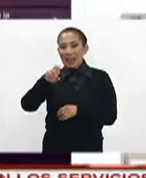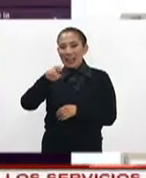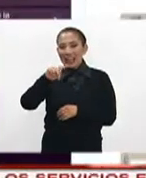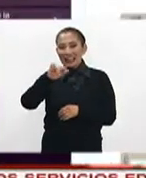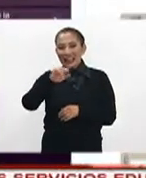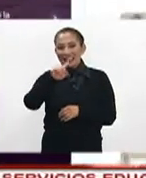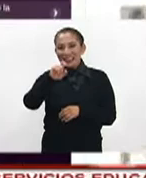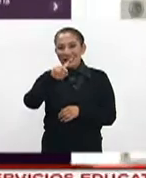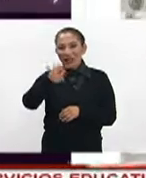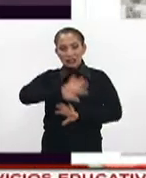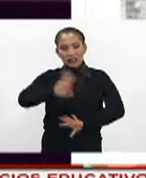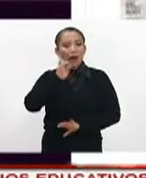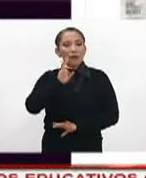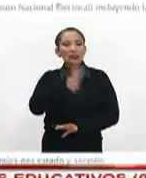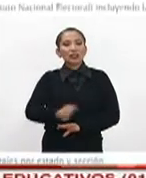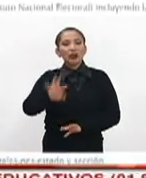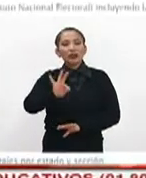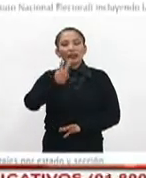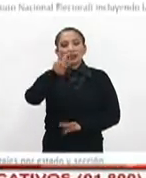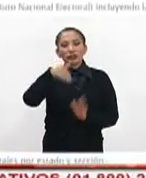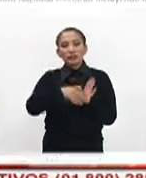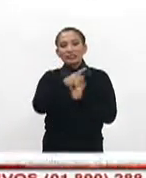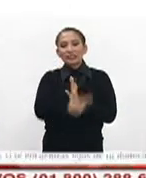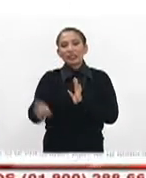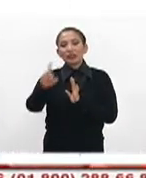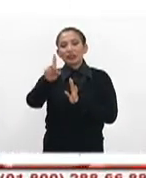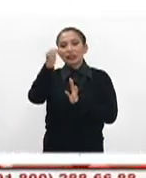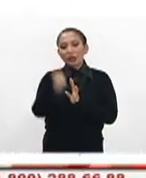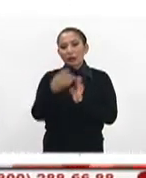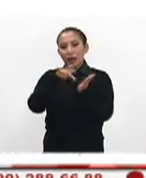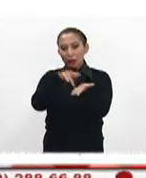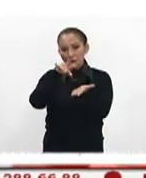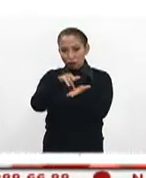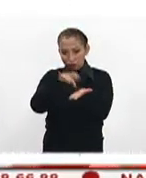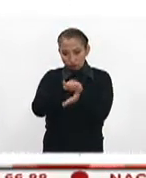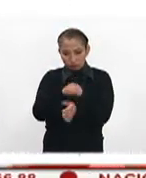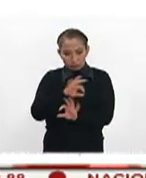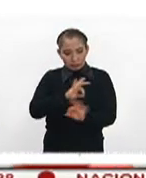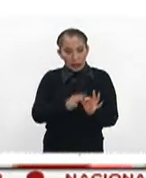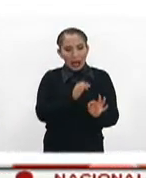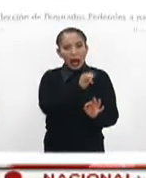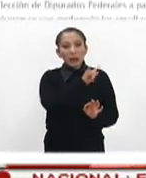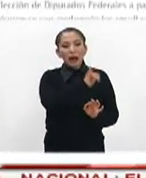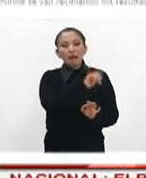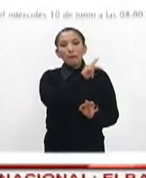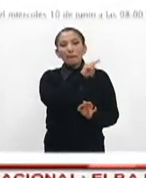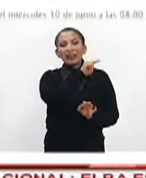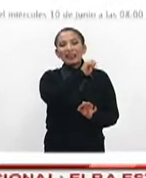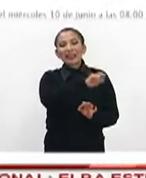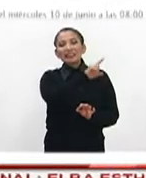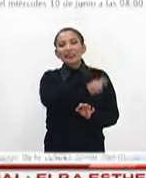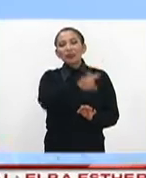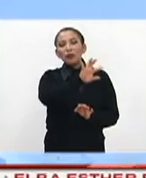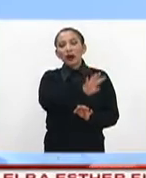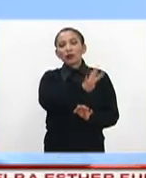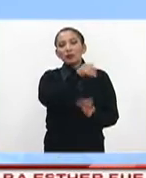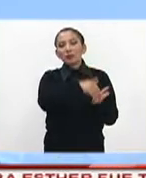Zavala se le han corroborado 342.139 apoyos. A Armando Ríos Piter, 104